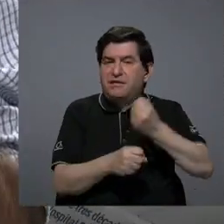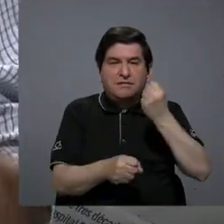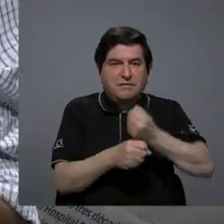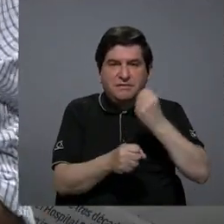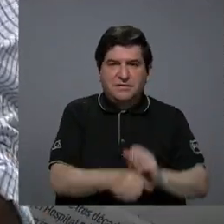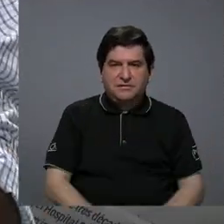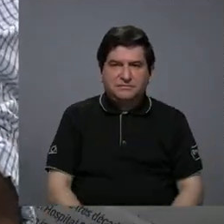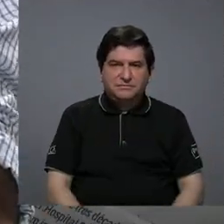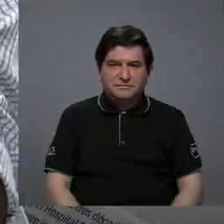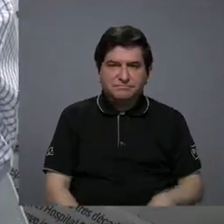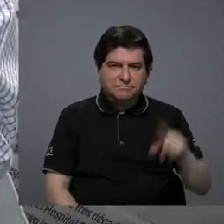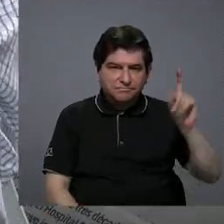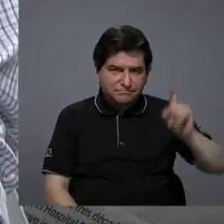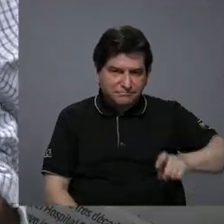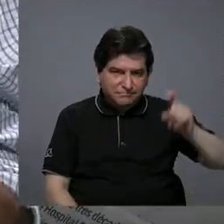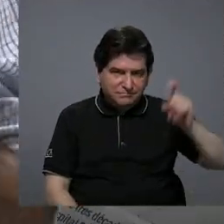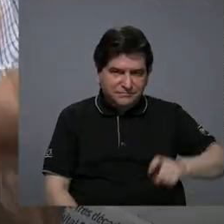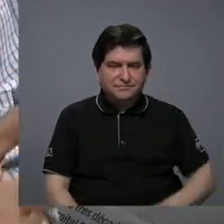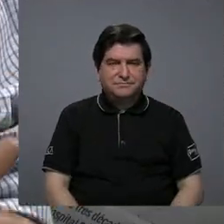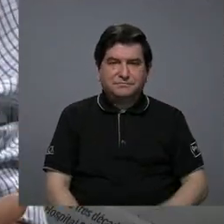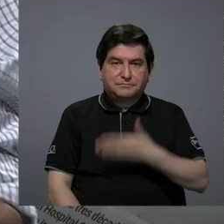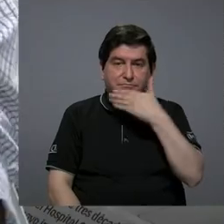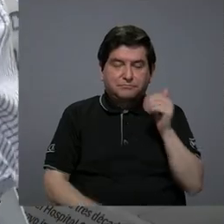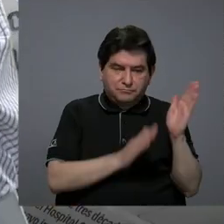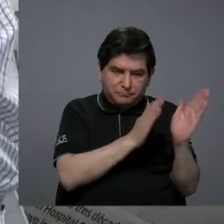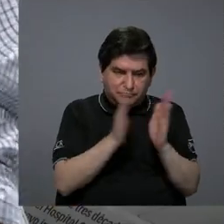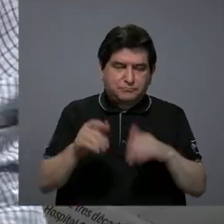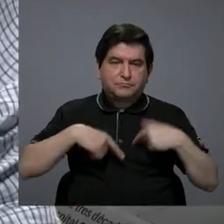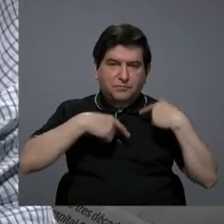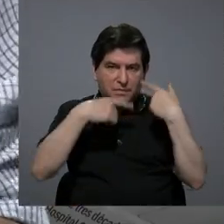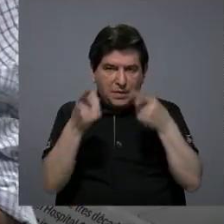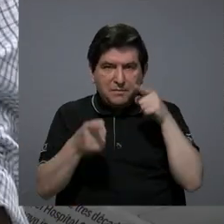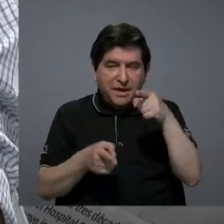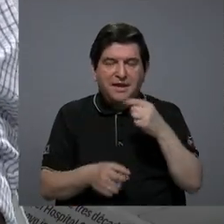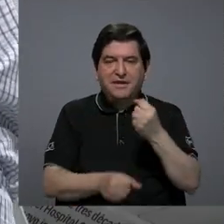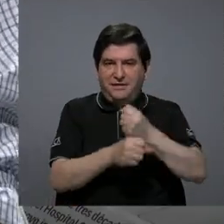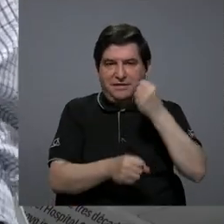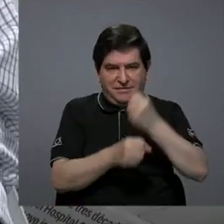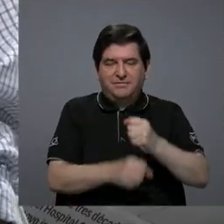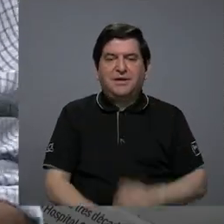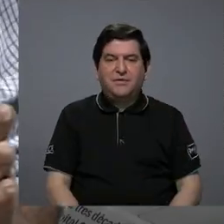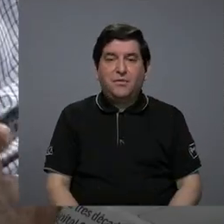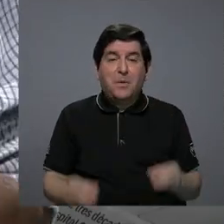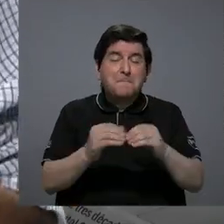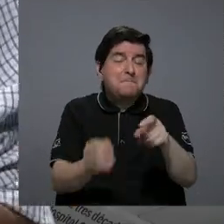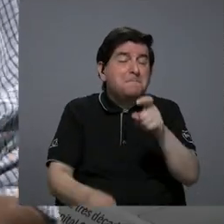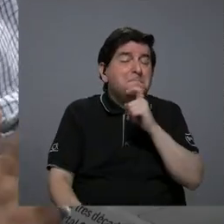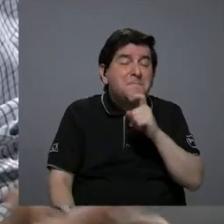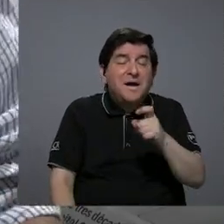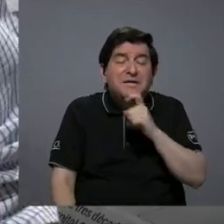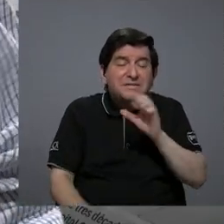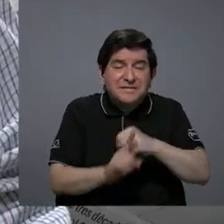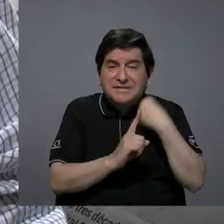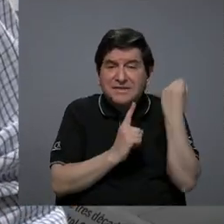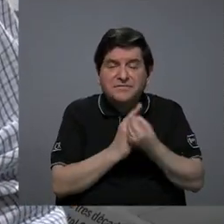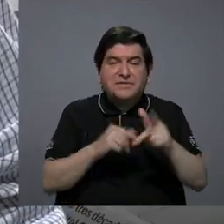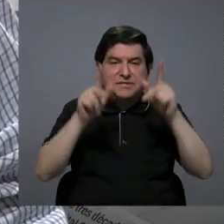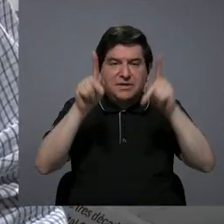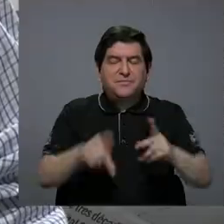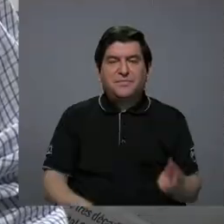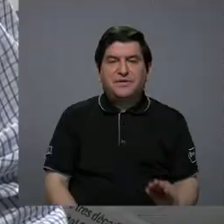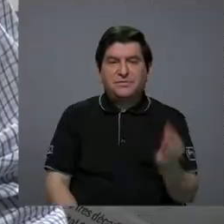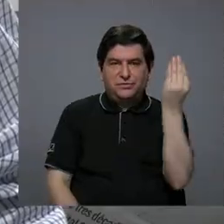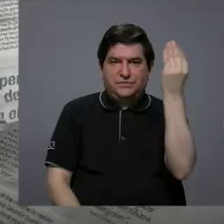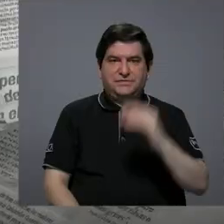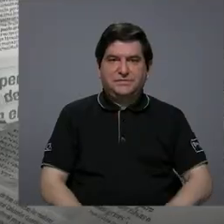y hay que ir se requiere mejor preparación para ir al mercado laboral y quienes más difícil la tienen me parece a mí son las personas